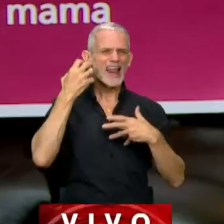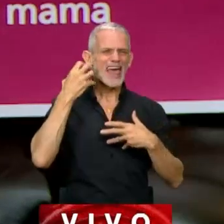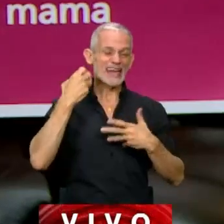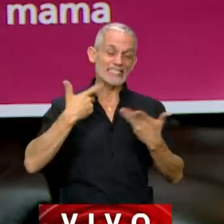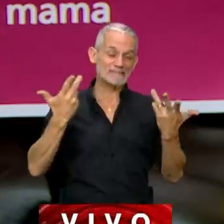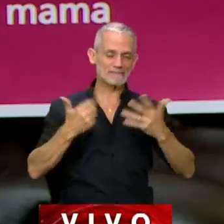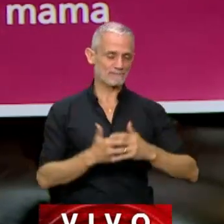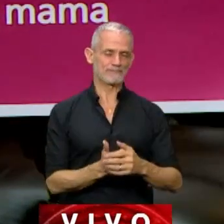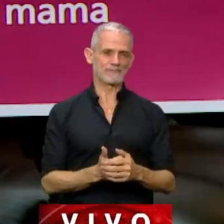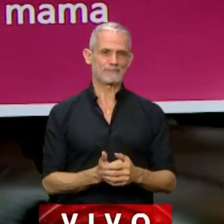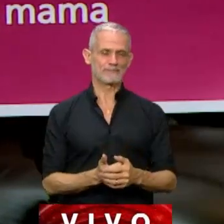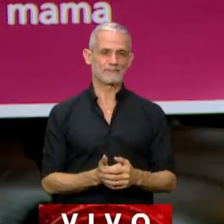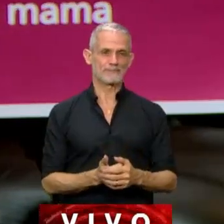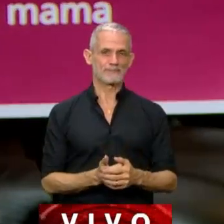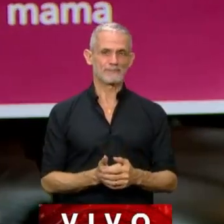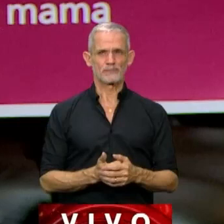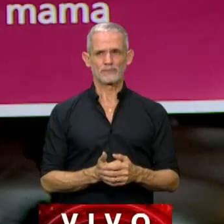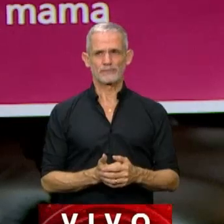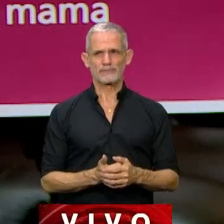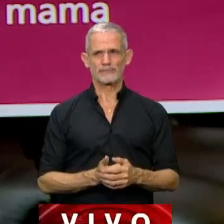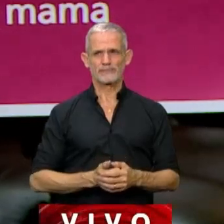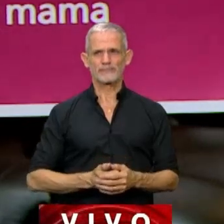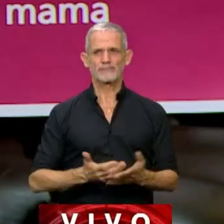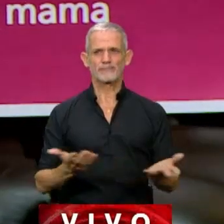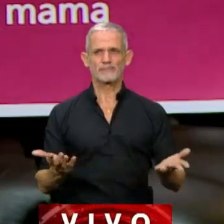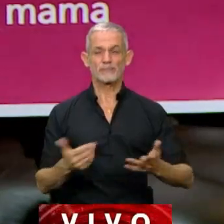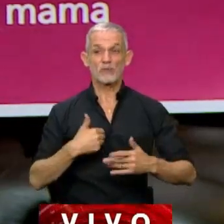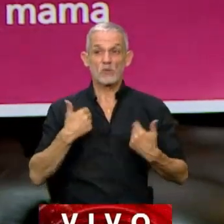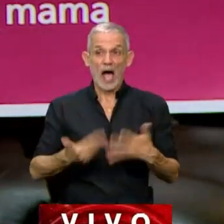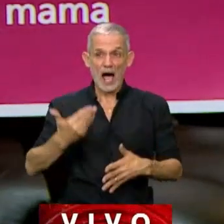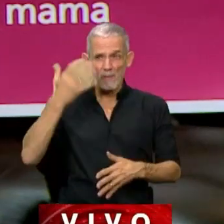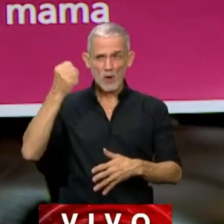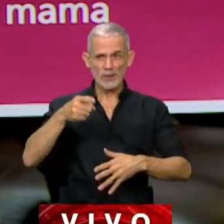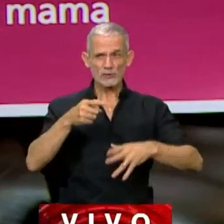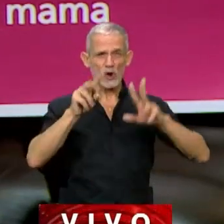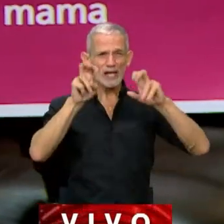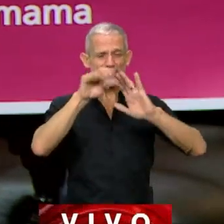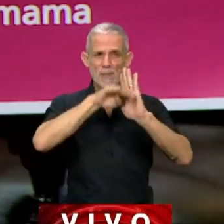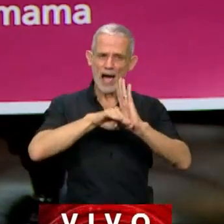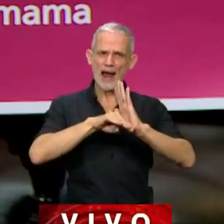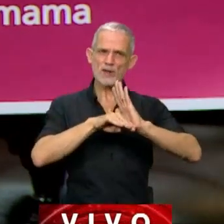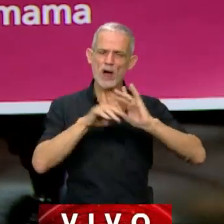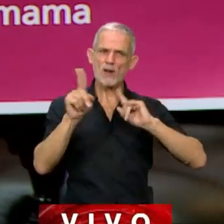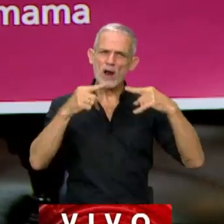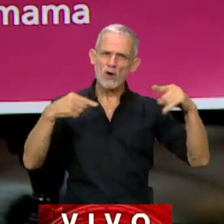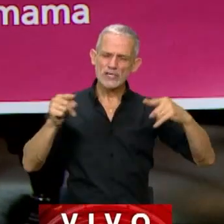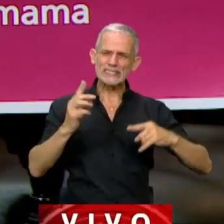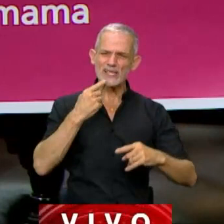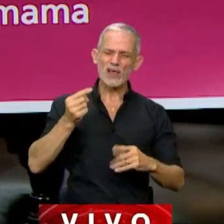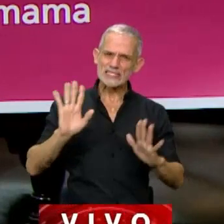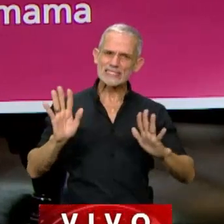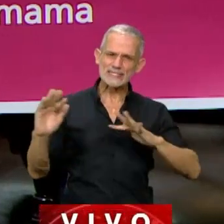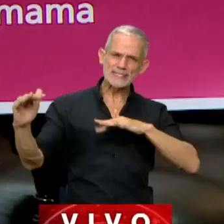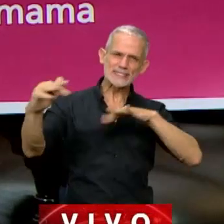aprovechando el temario de hoy, algunas de las cosas que se están diciendo,